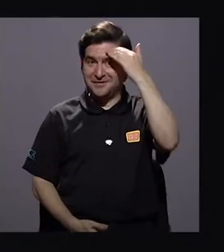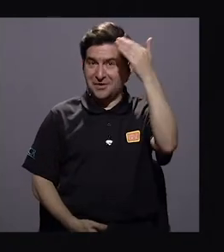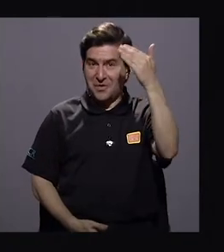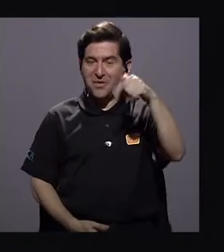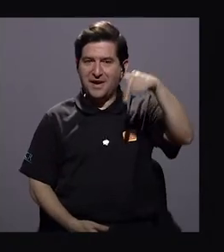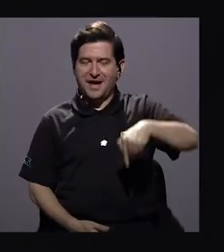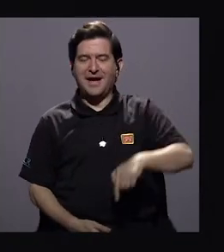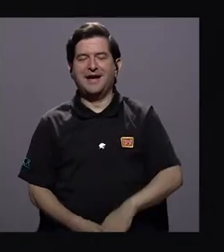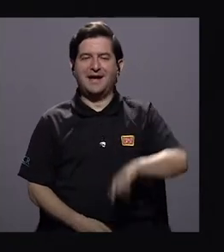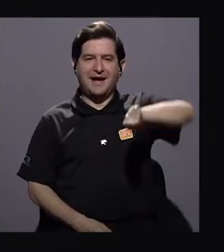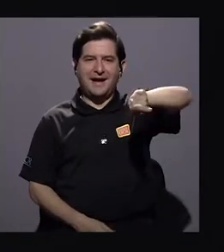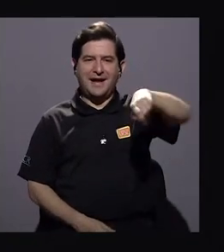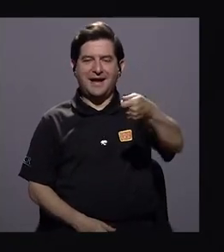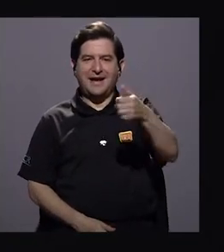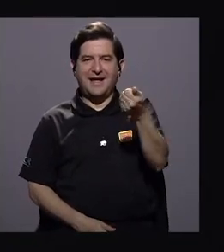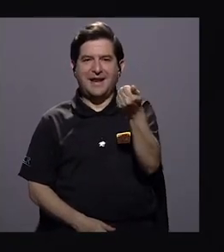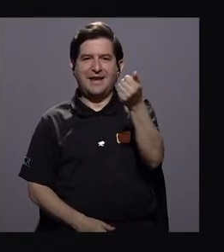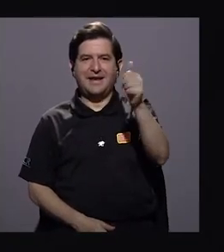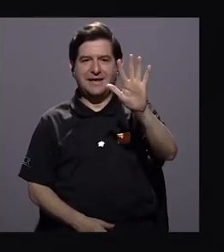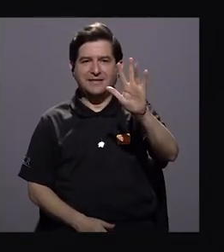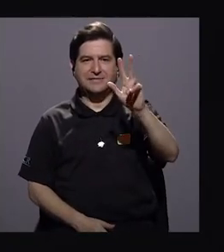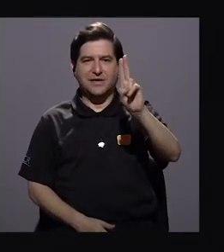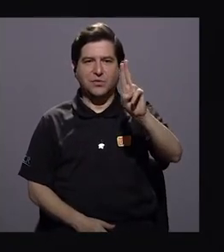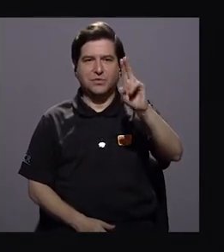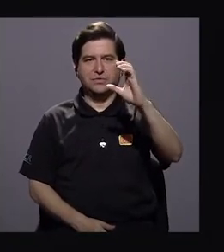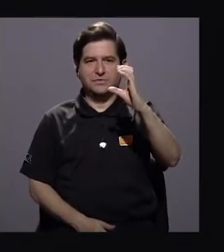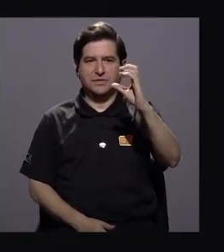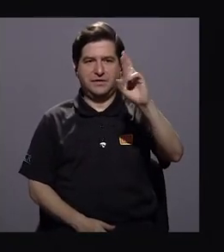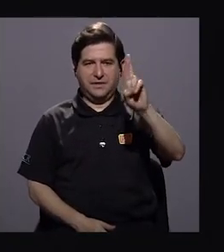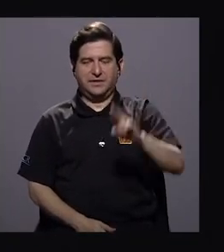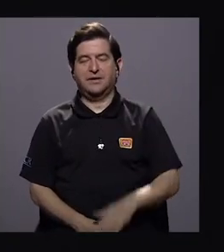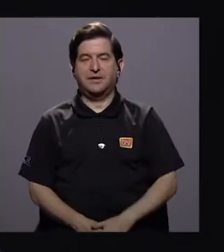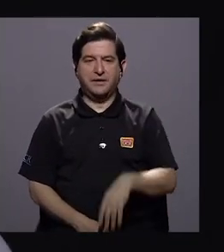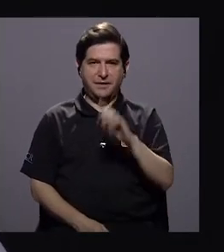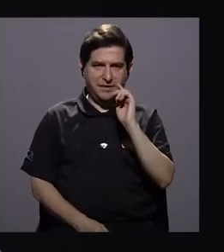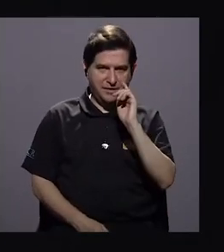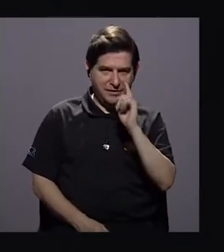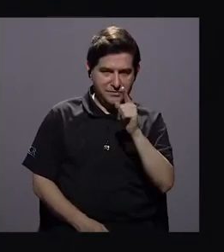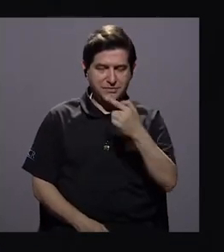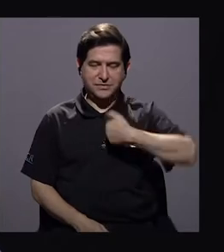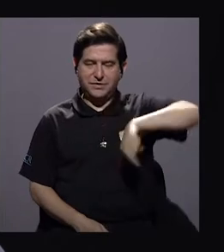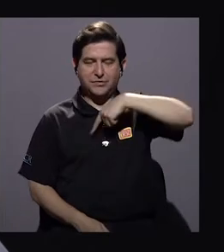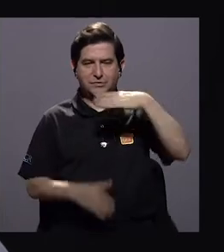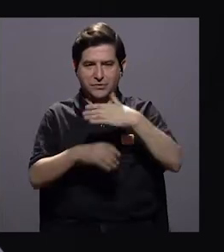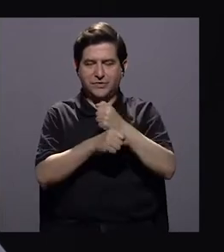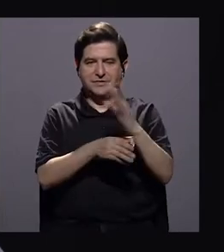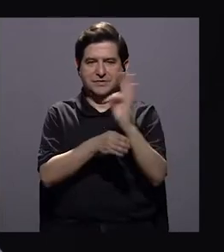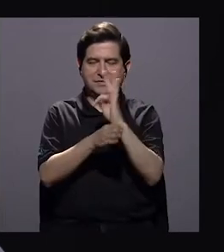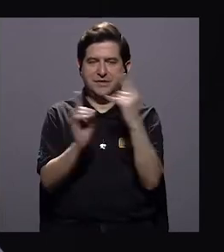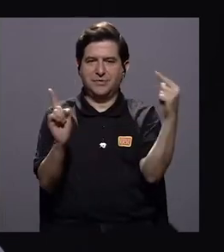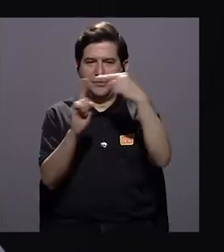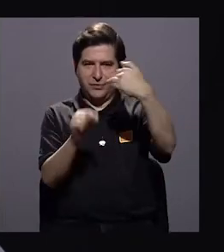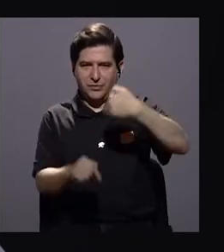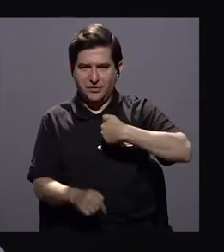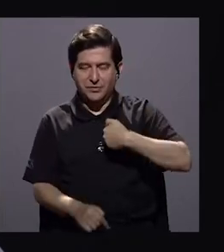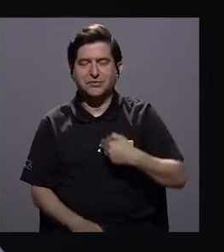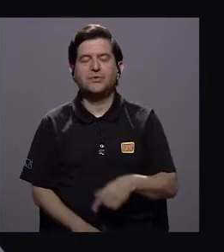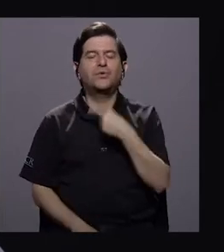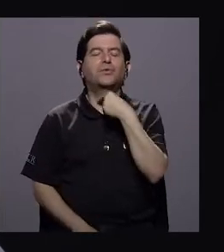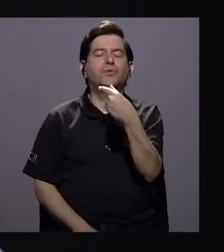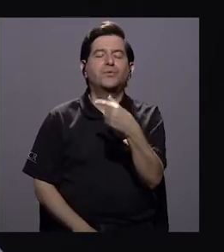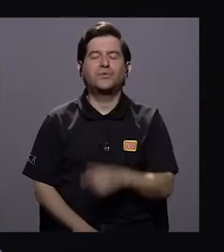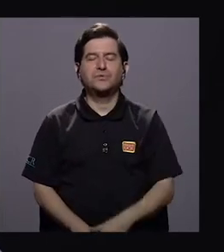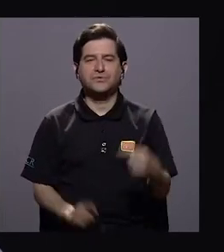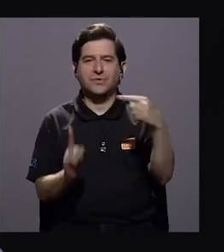Hola, estamos desde los estudios del canal 15, Universidad de Costa Rica, donde para usted hacemos televisión con sentido. Es un